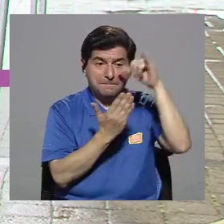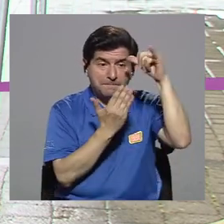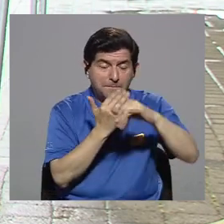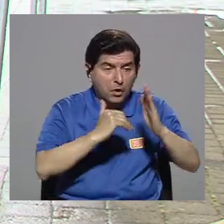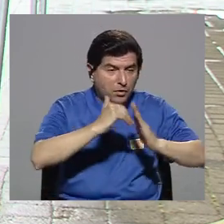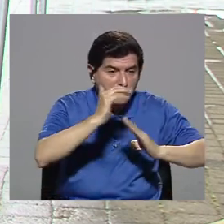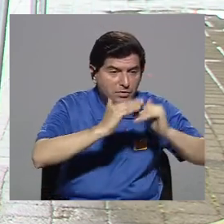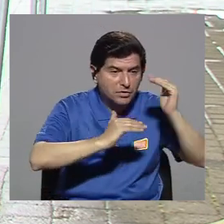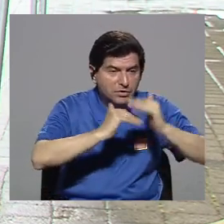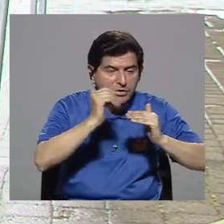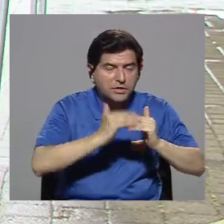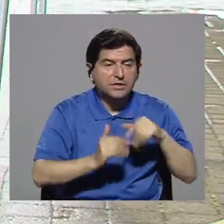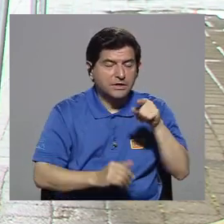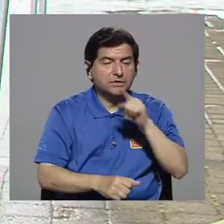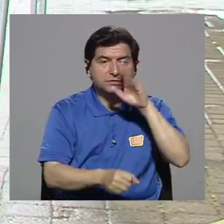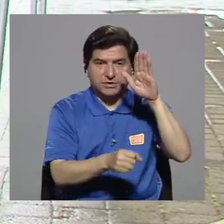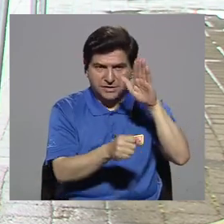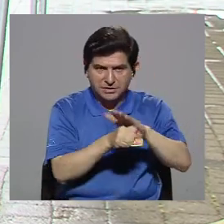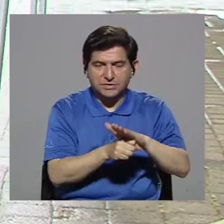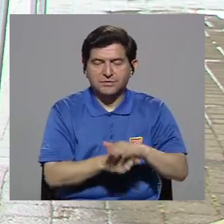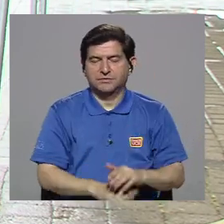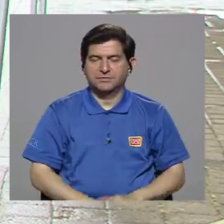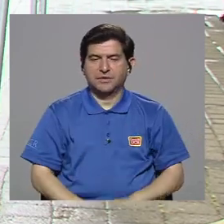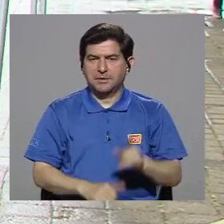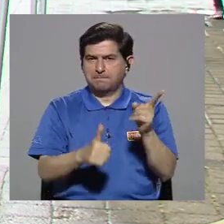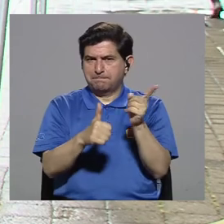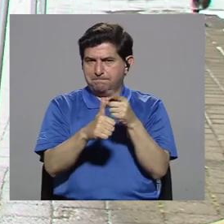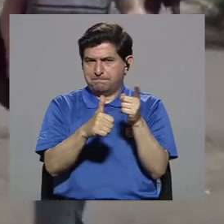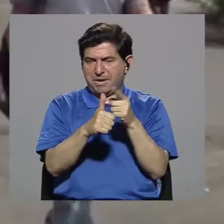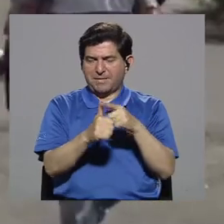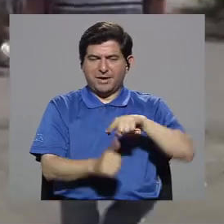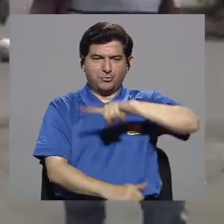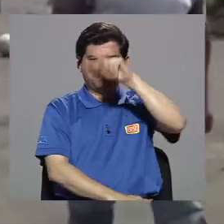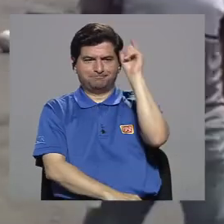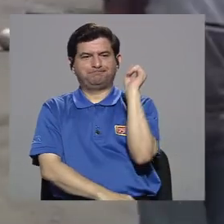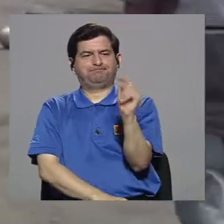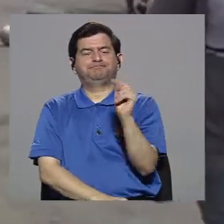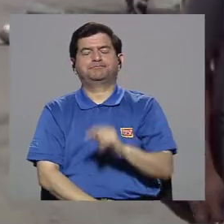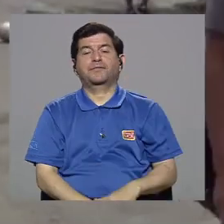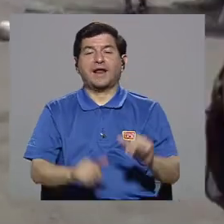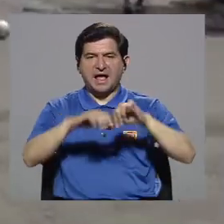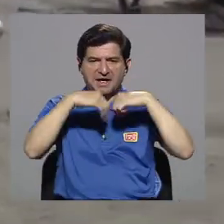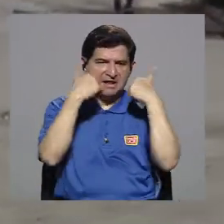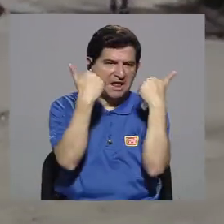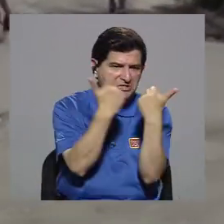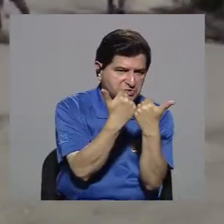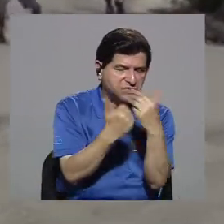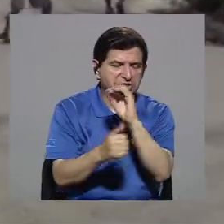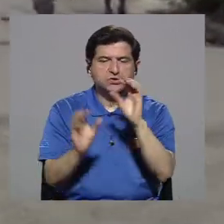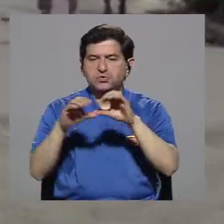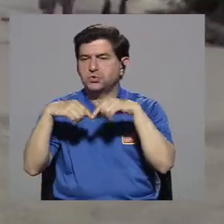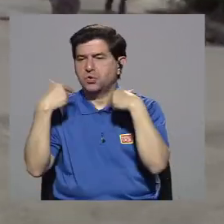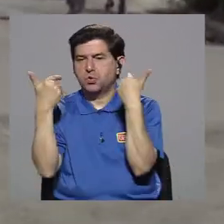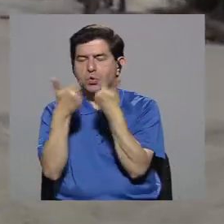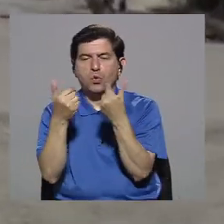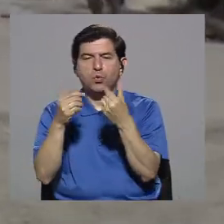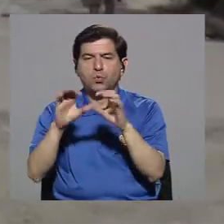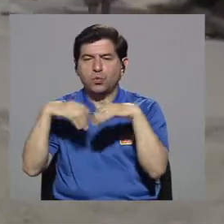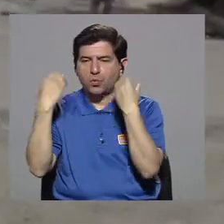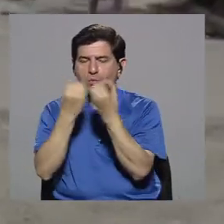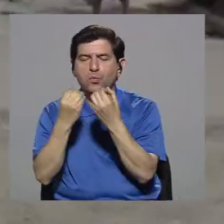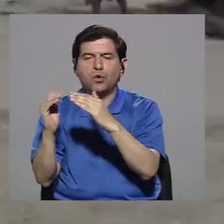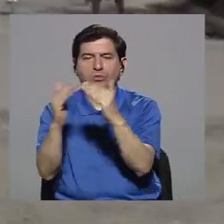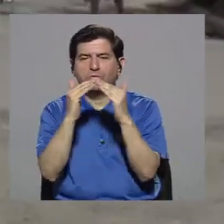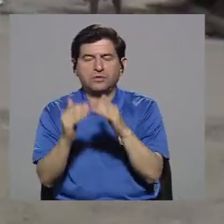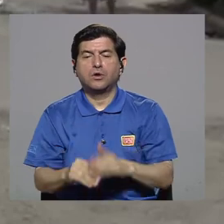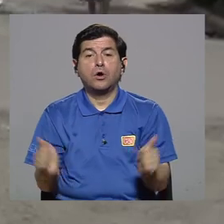proyectos que se construyen y se llevan a la acción. Lo primero que llegamos es como una pregunta, ¿verdad?, con las asociaciones